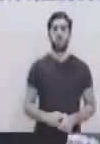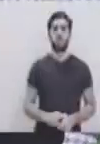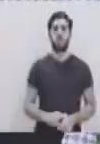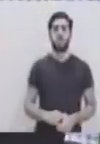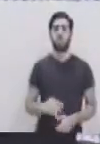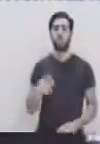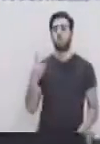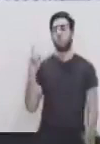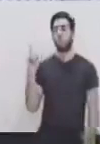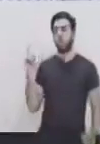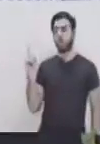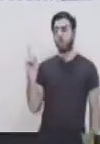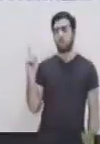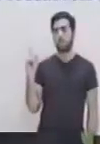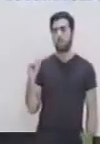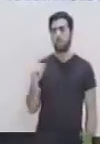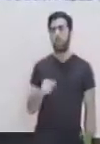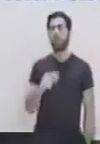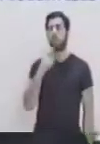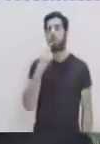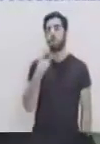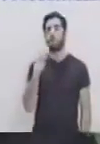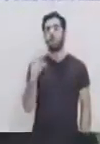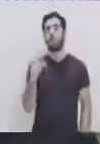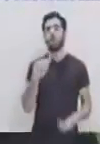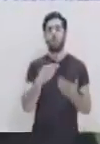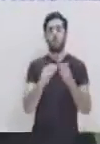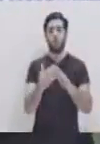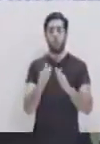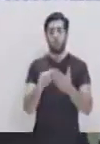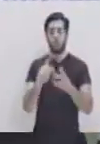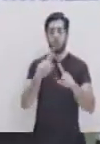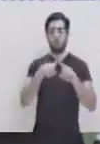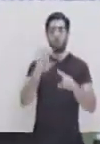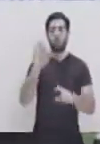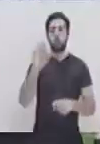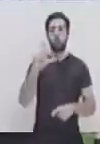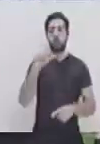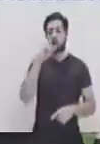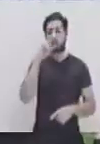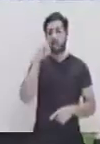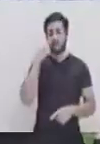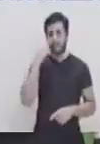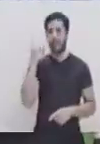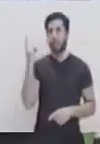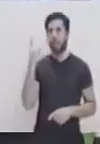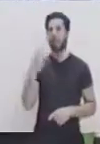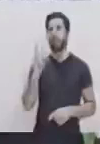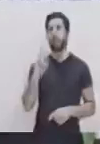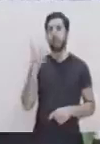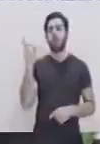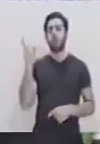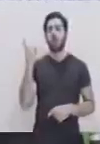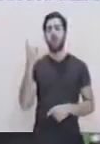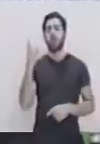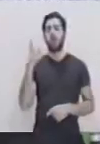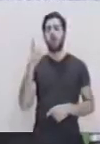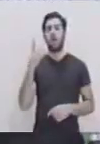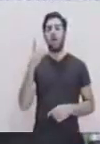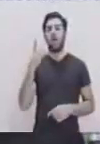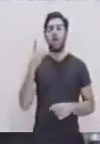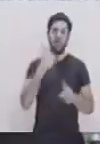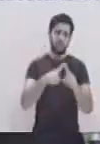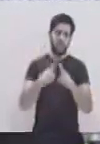La comunidad lingüística de Chortí se habla de algunos municipios de Chiquimula, específicamente de Camotán,